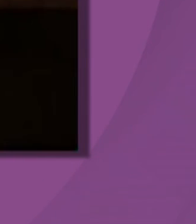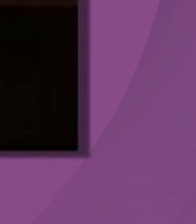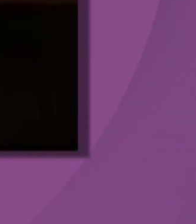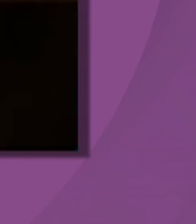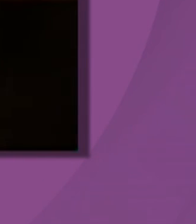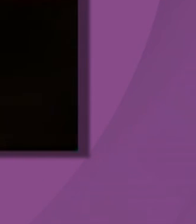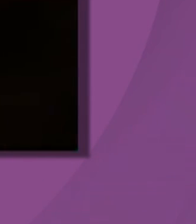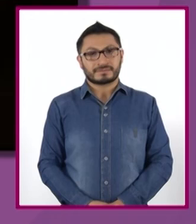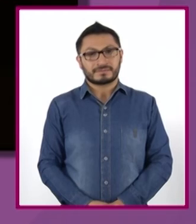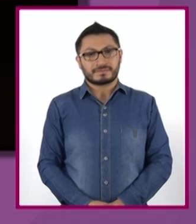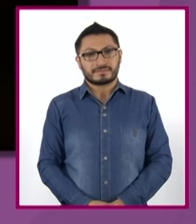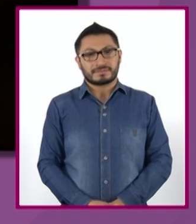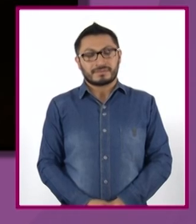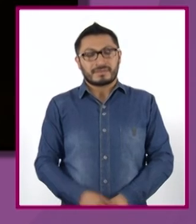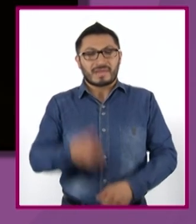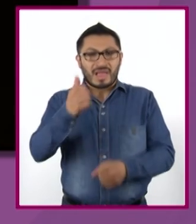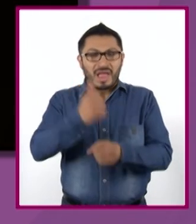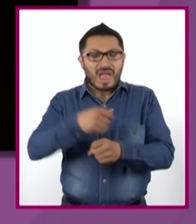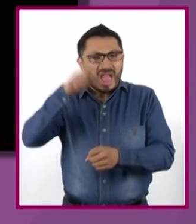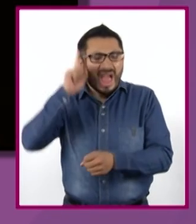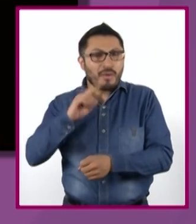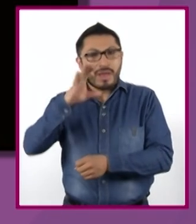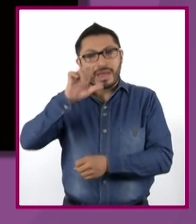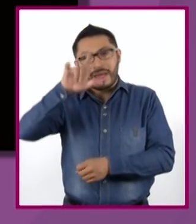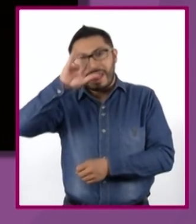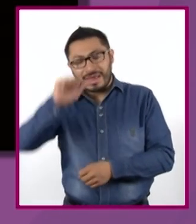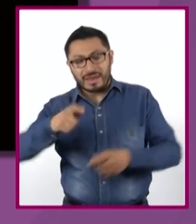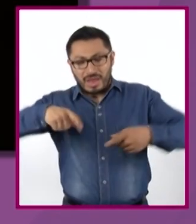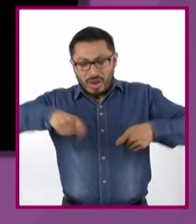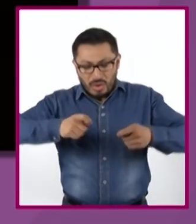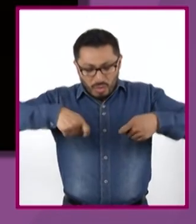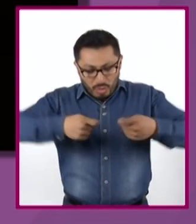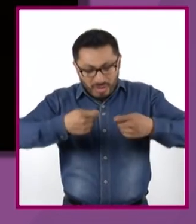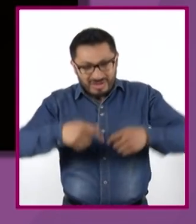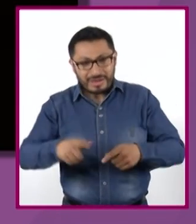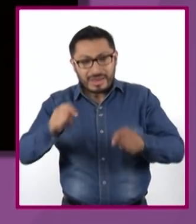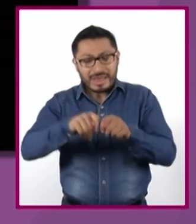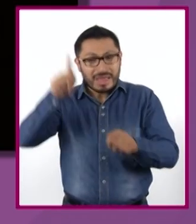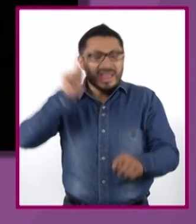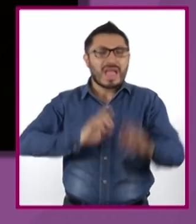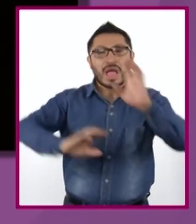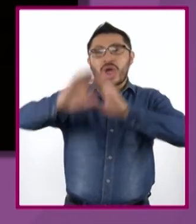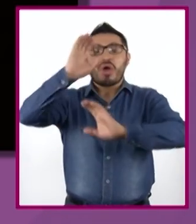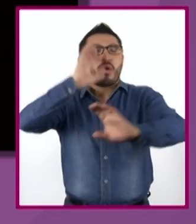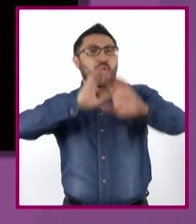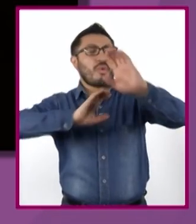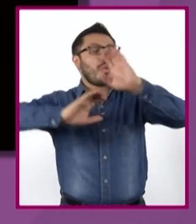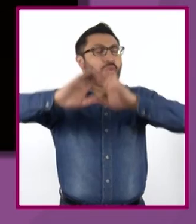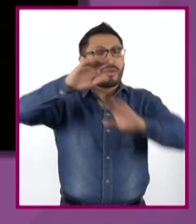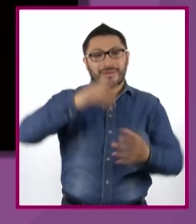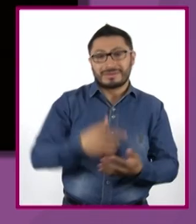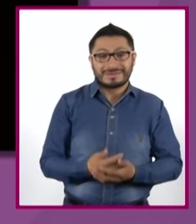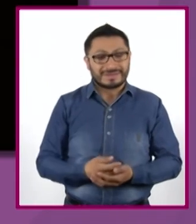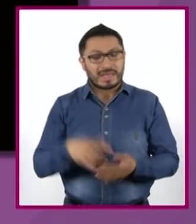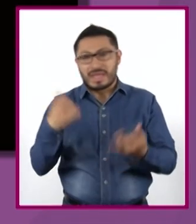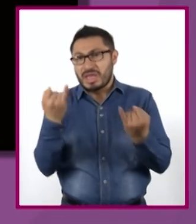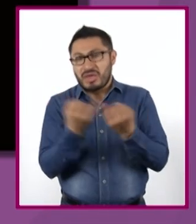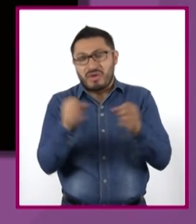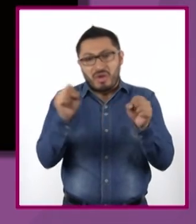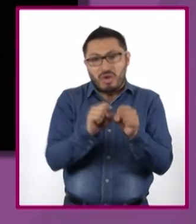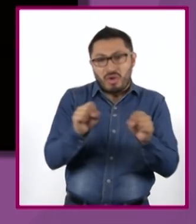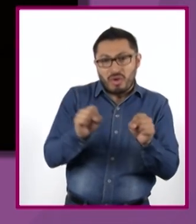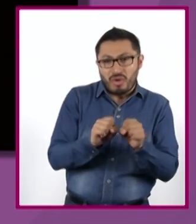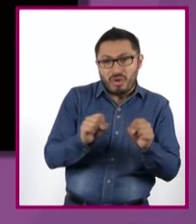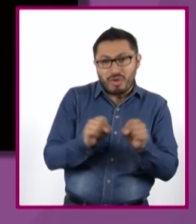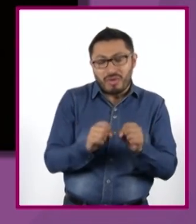Tejía a mi abuela Doña Celia, a mi tía Gloria que era cantante tradicional, también mi sobrino Lalo, mi